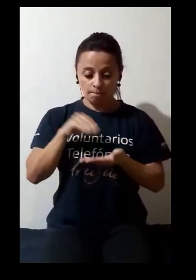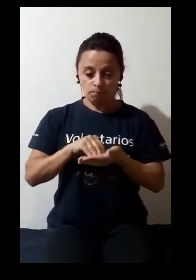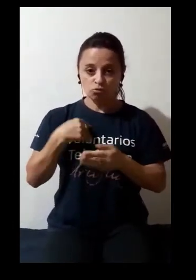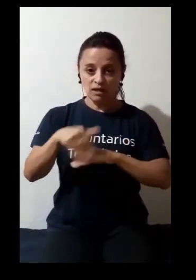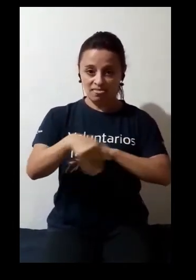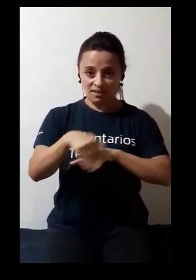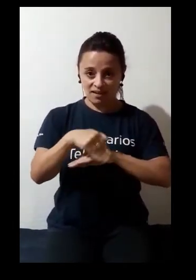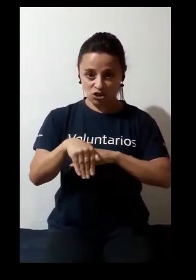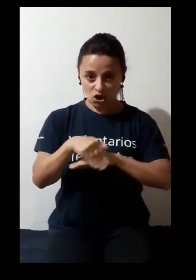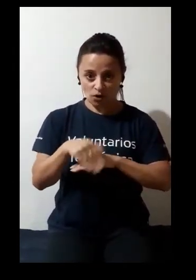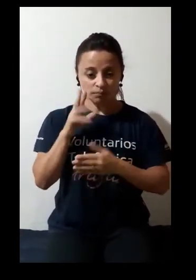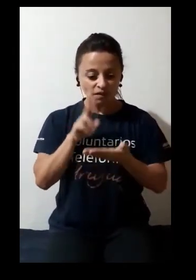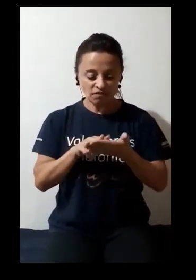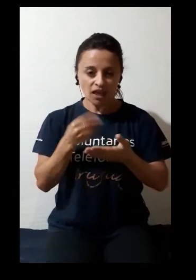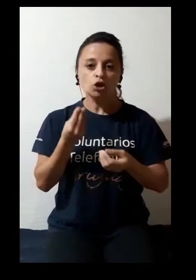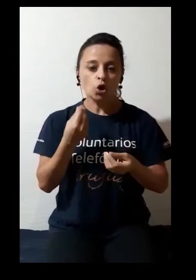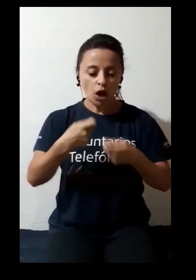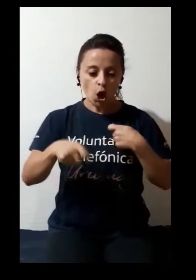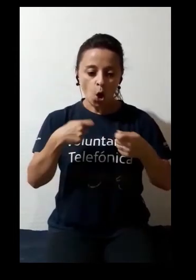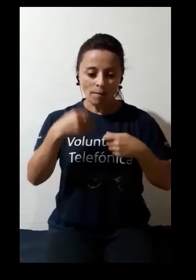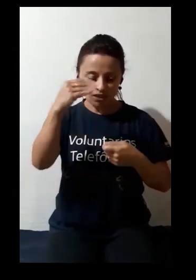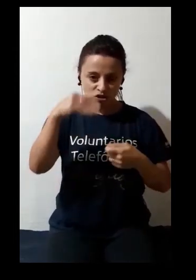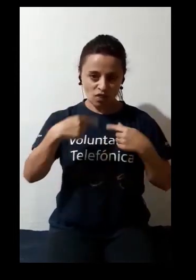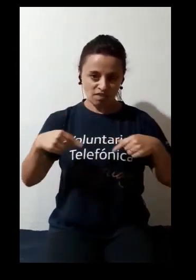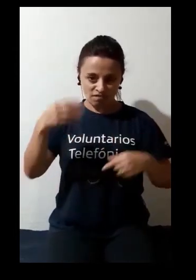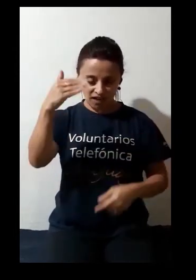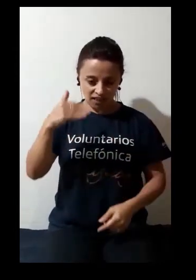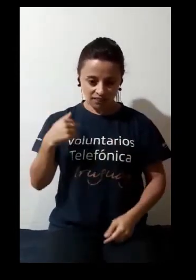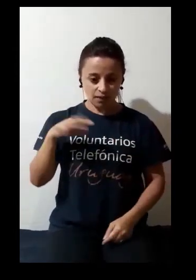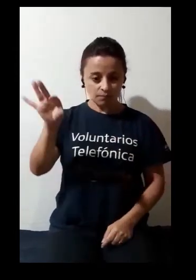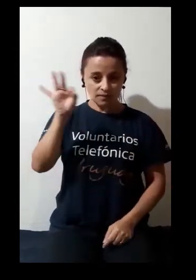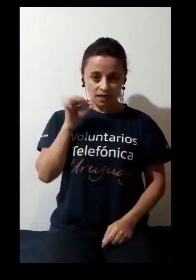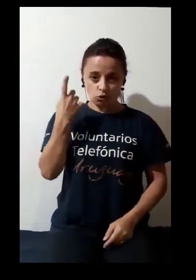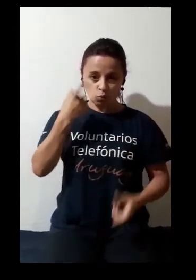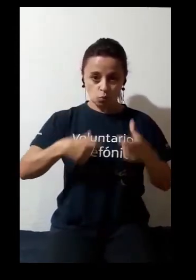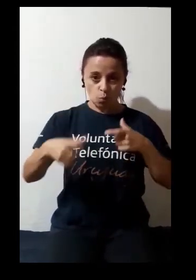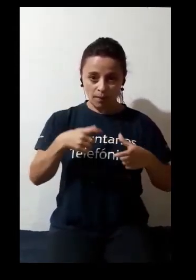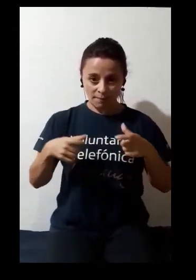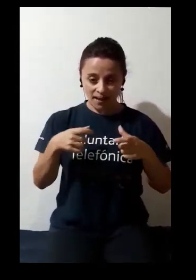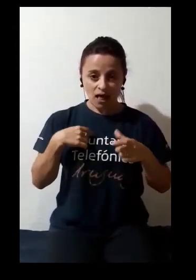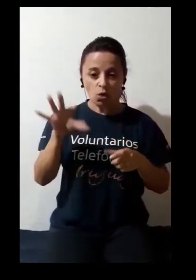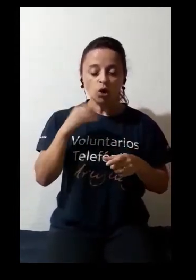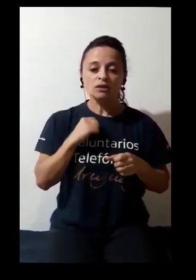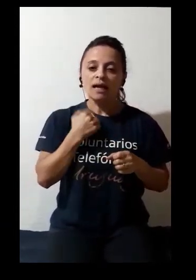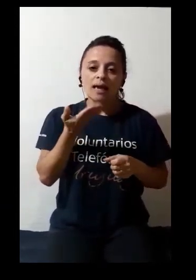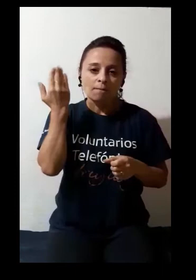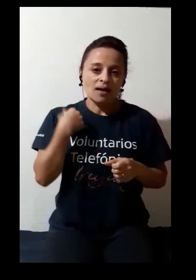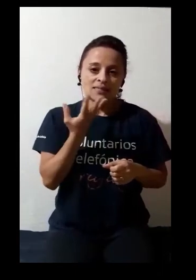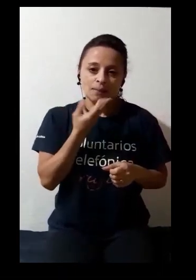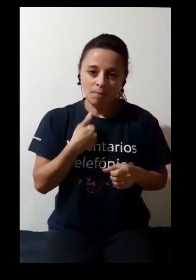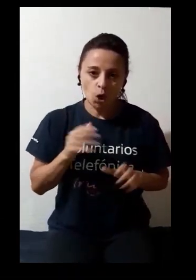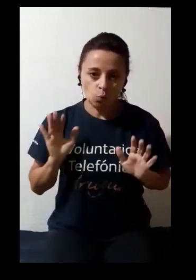comercios. Seleccione mercados. Encontré el comercio que quiero. Aparecen los